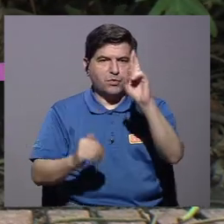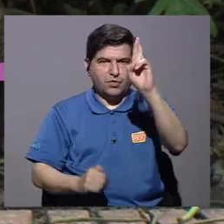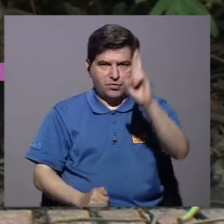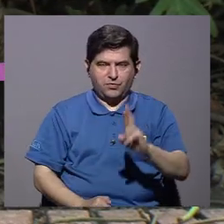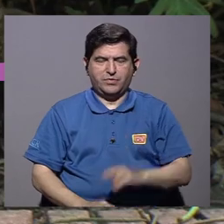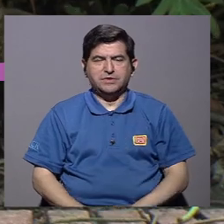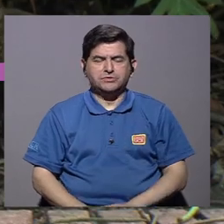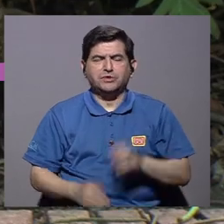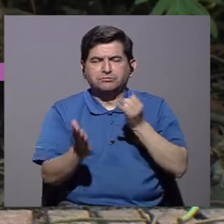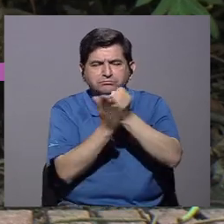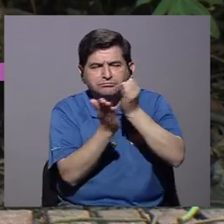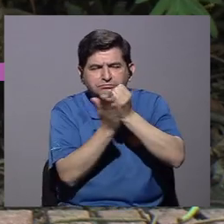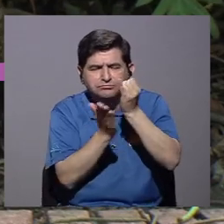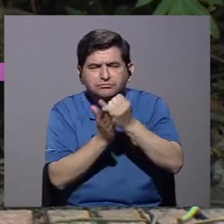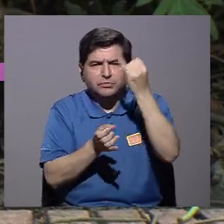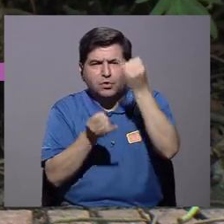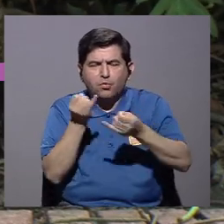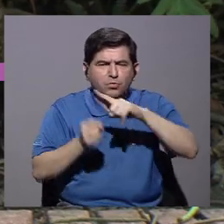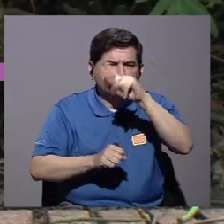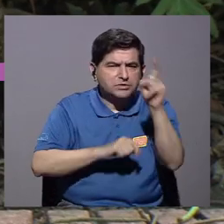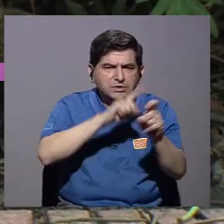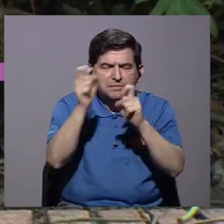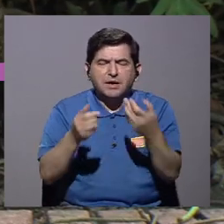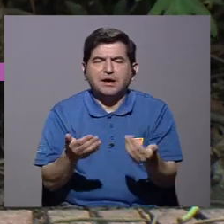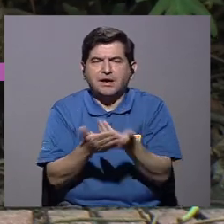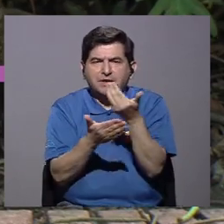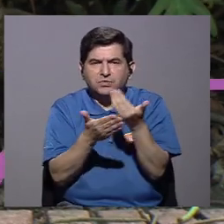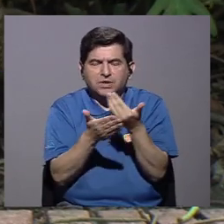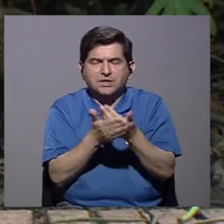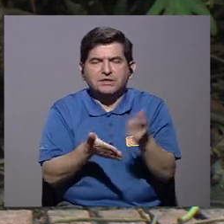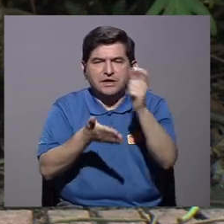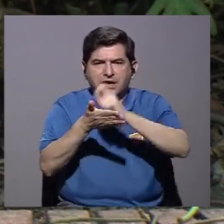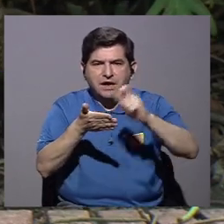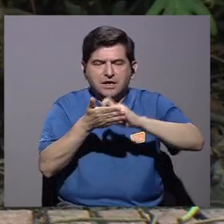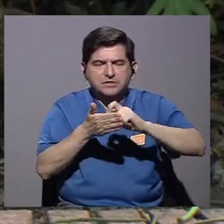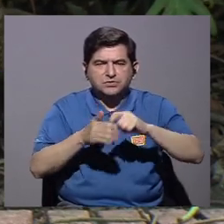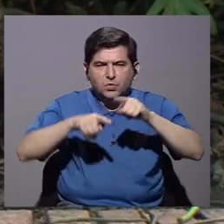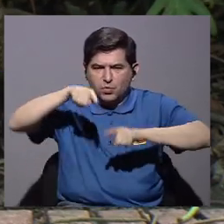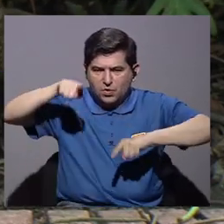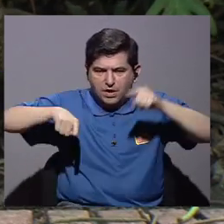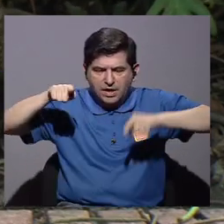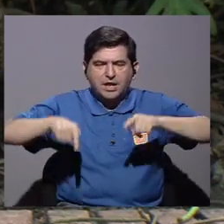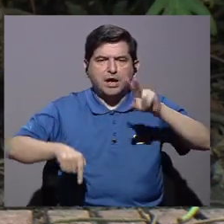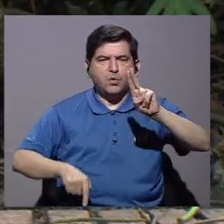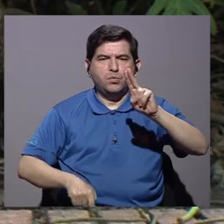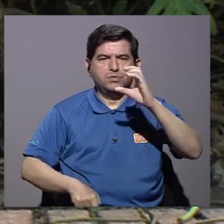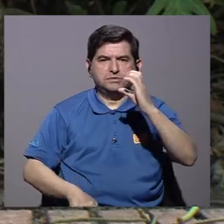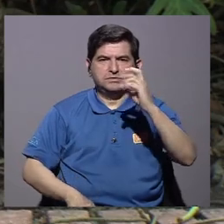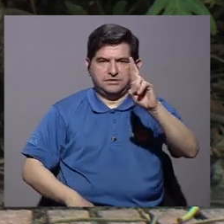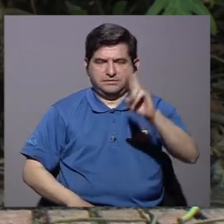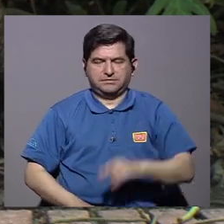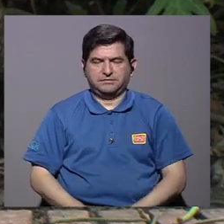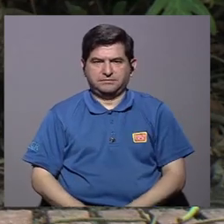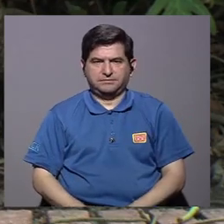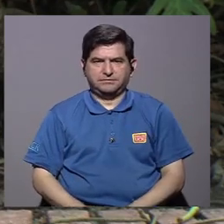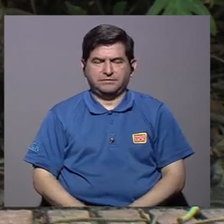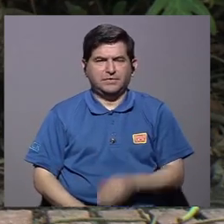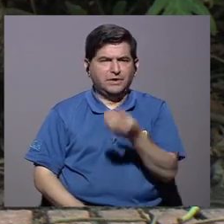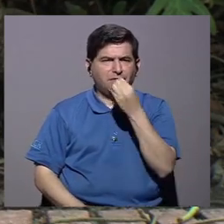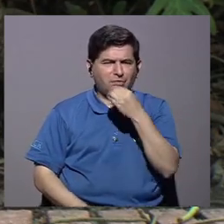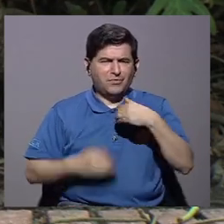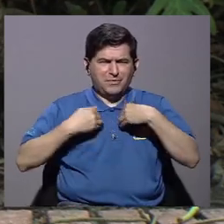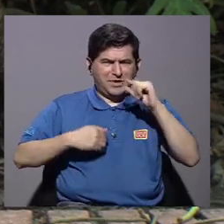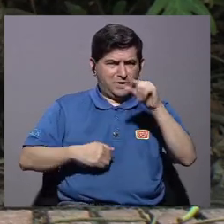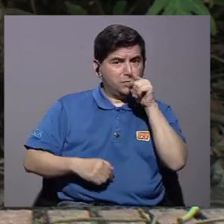costarvicense, investigados en la última encuesta de actualidades de la Escuela de Estadística de la UCR. ¿Ha comido insectos